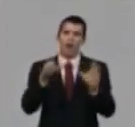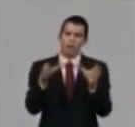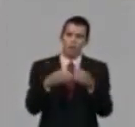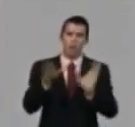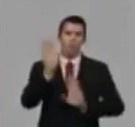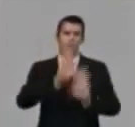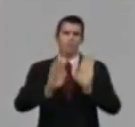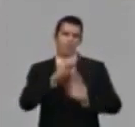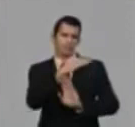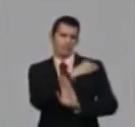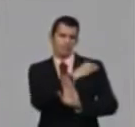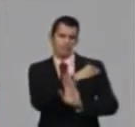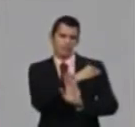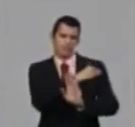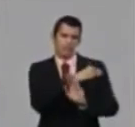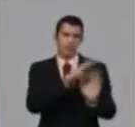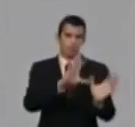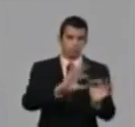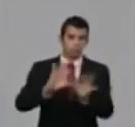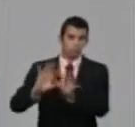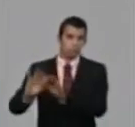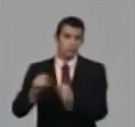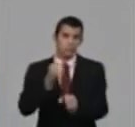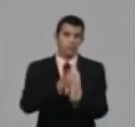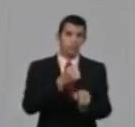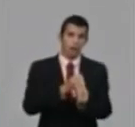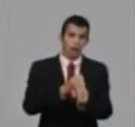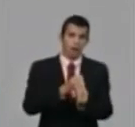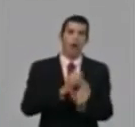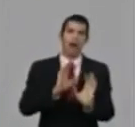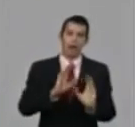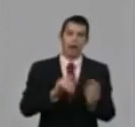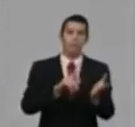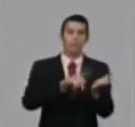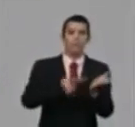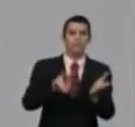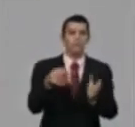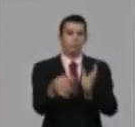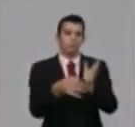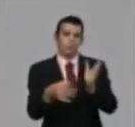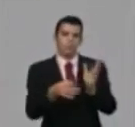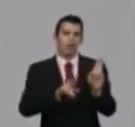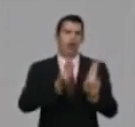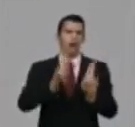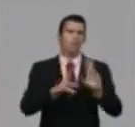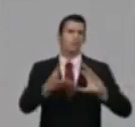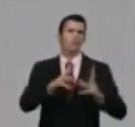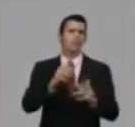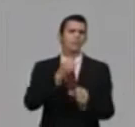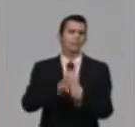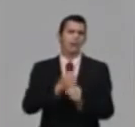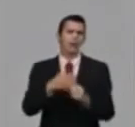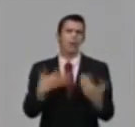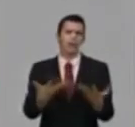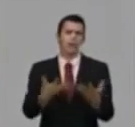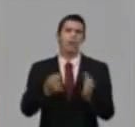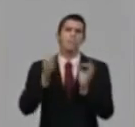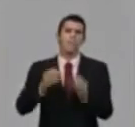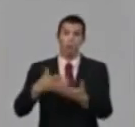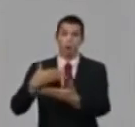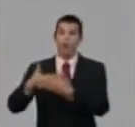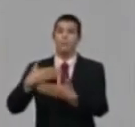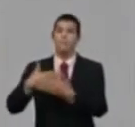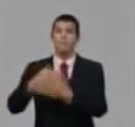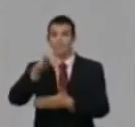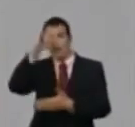se decidan en cada territorio, esos inspectores de las filiales de la UNIC vayan a comprobar en las entidades el cumplimiento de estas